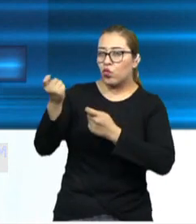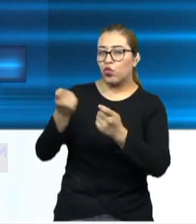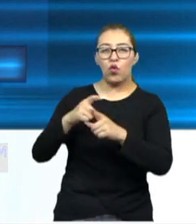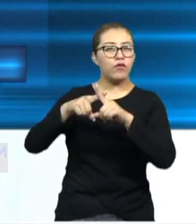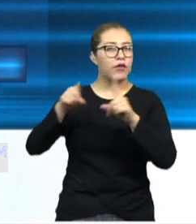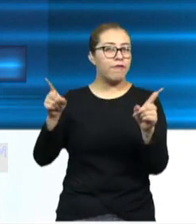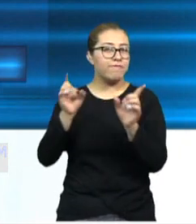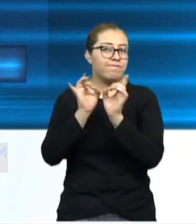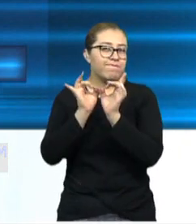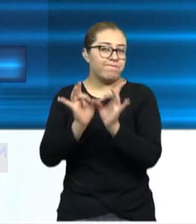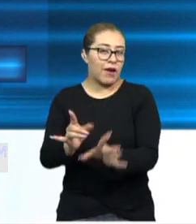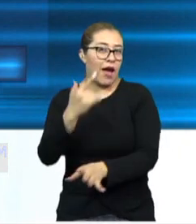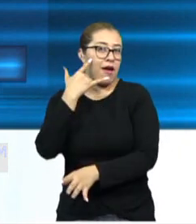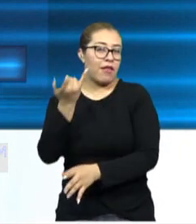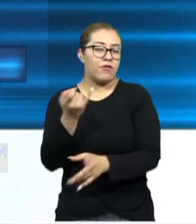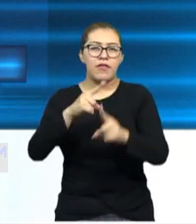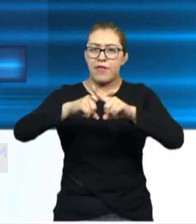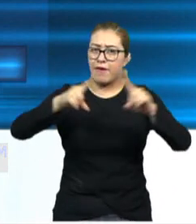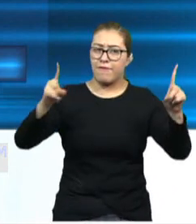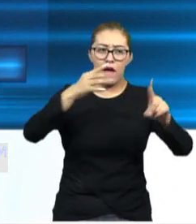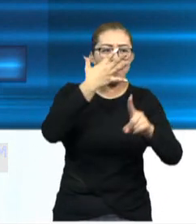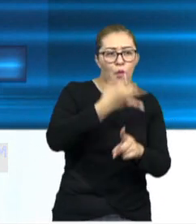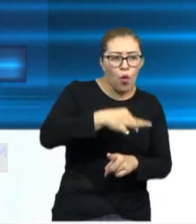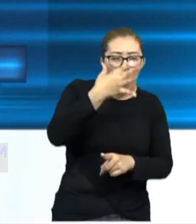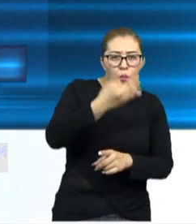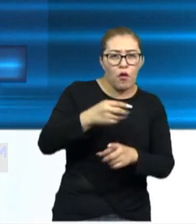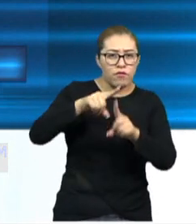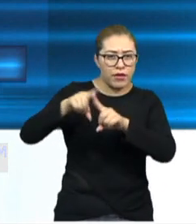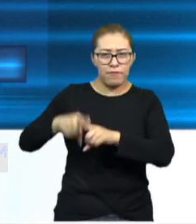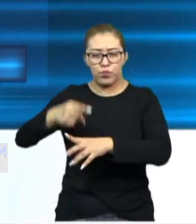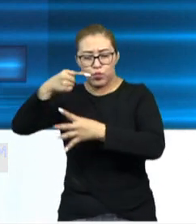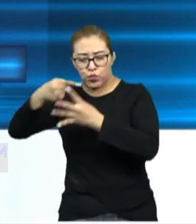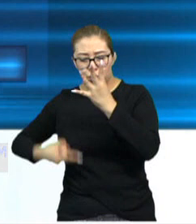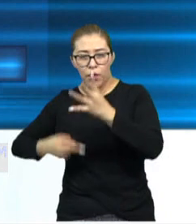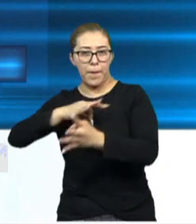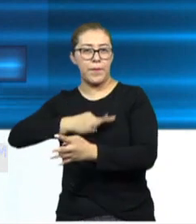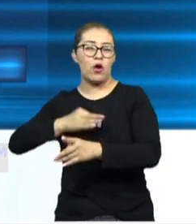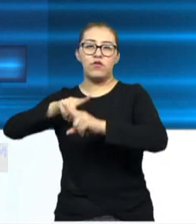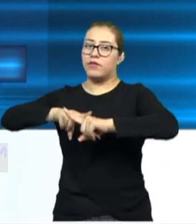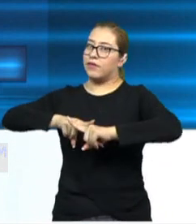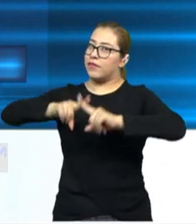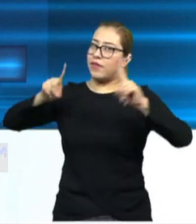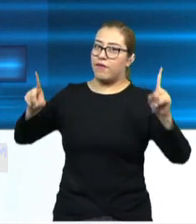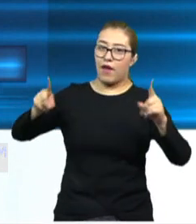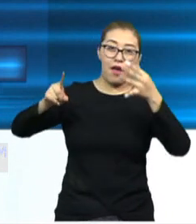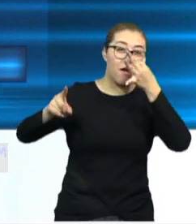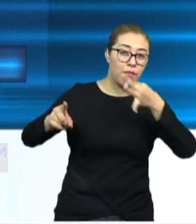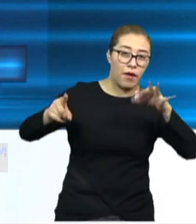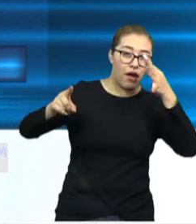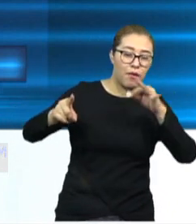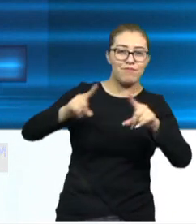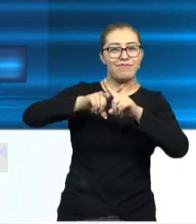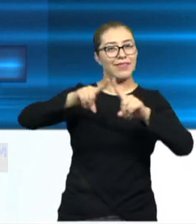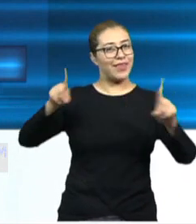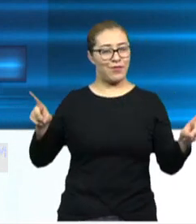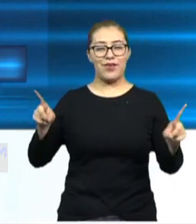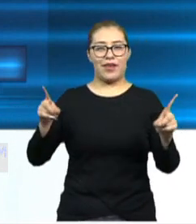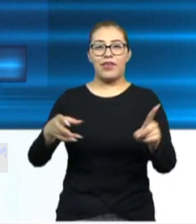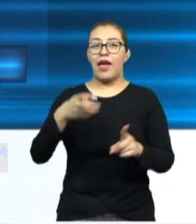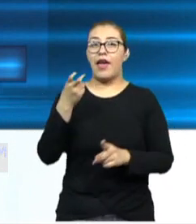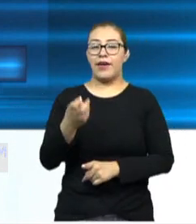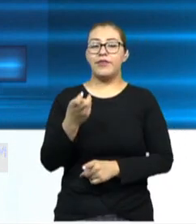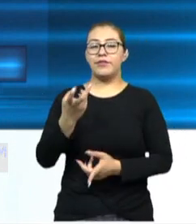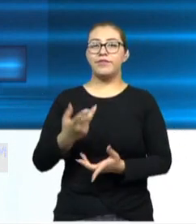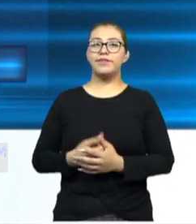diferente al de influenza, con características biológicas y epidemiológicas diferentes a la influenza. Sin embargo, pues,